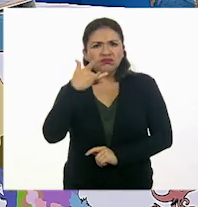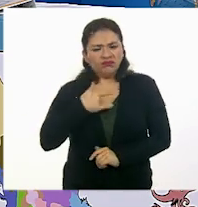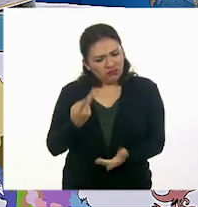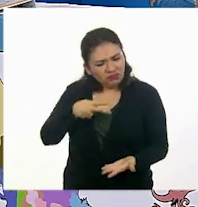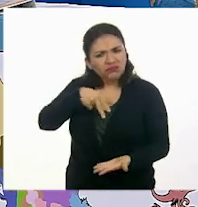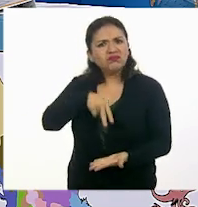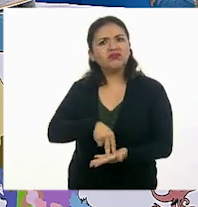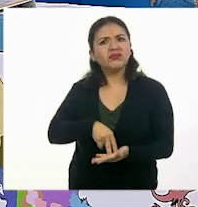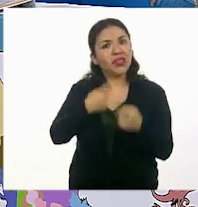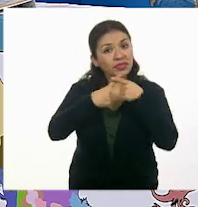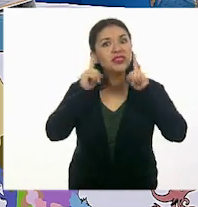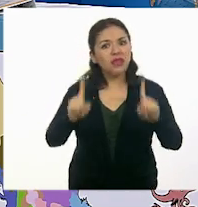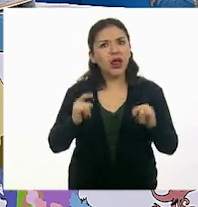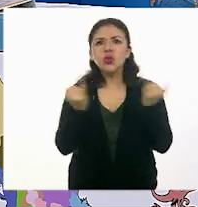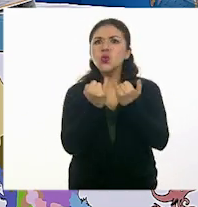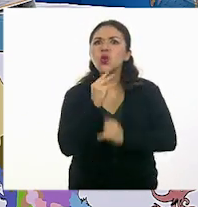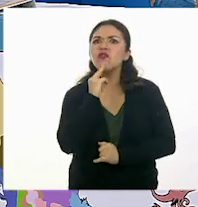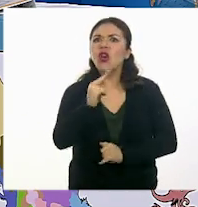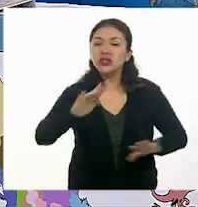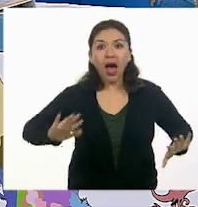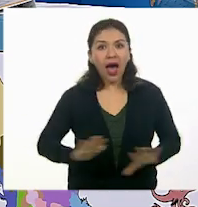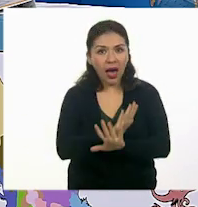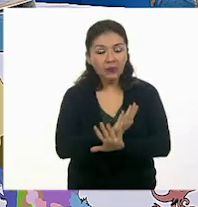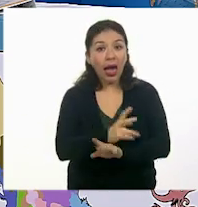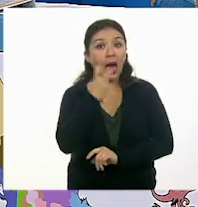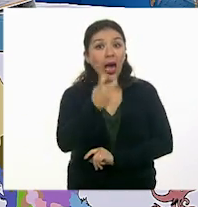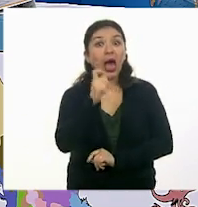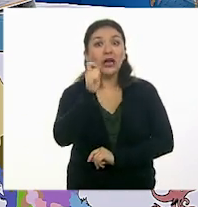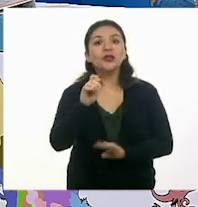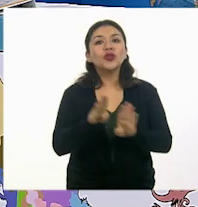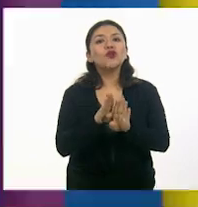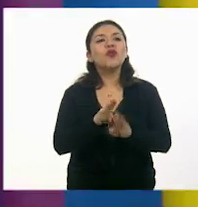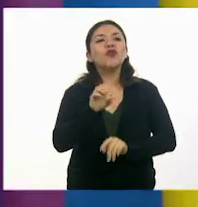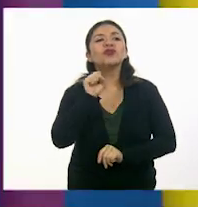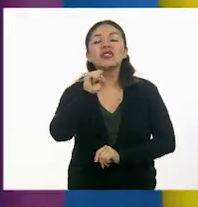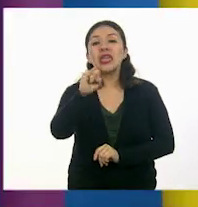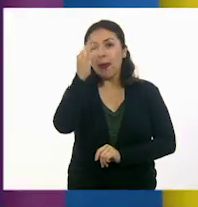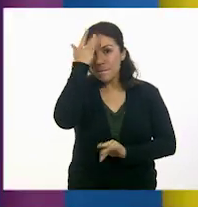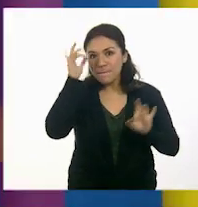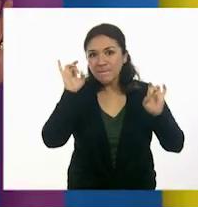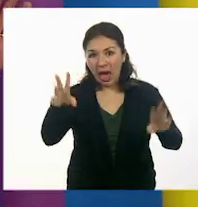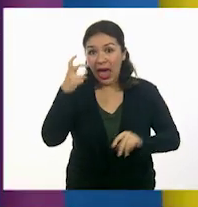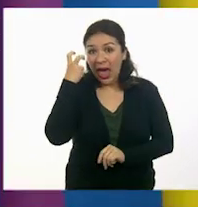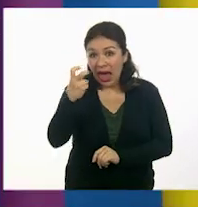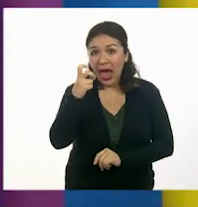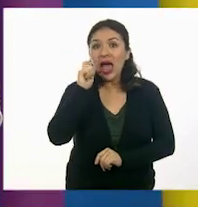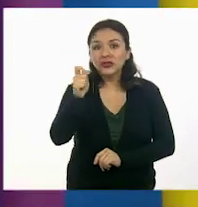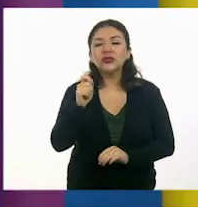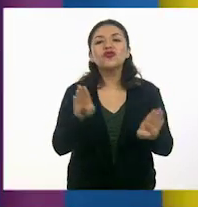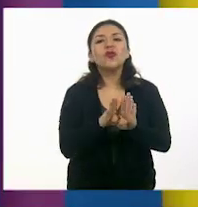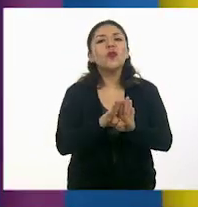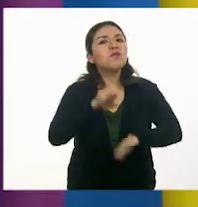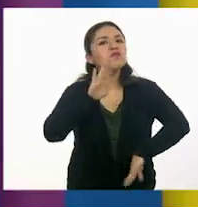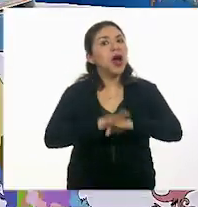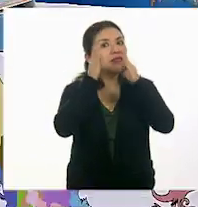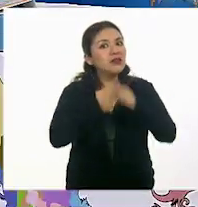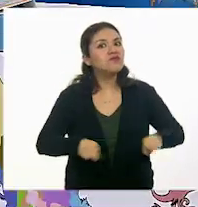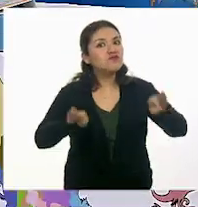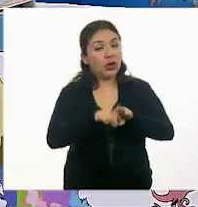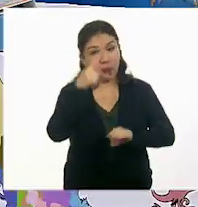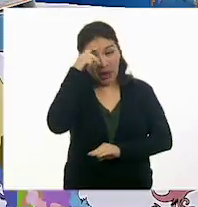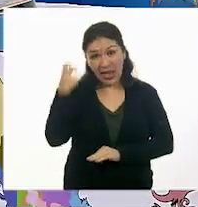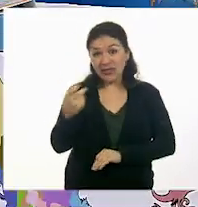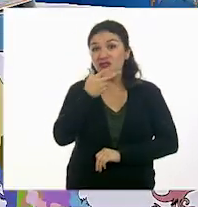postura, incluso su voz. Es el sí mágico. Esta consigna es una de las grandes aportaciones de